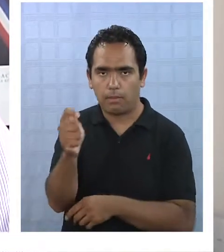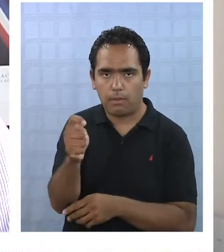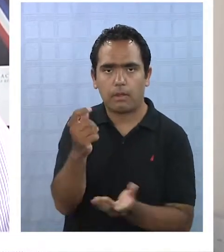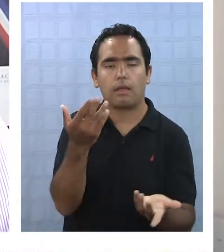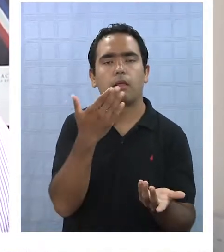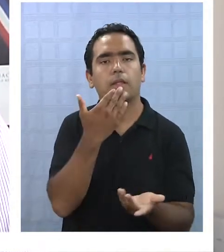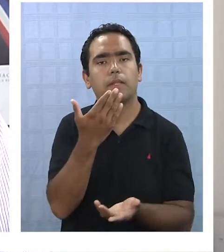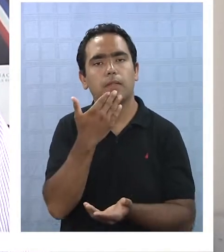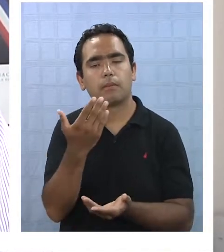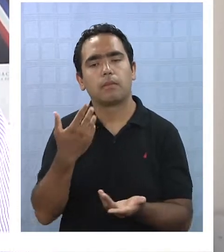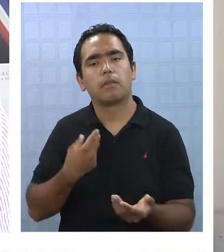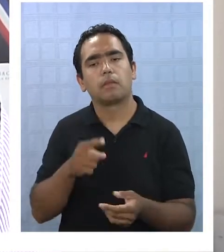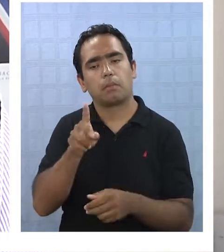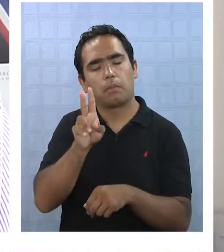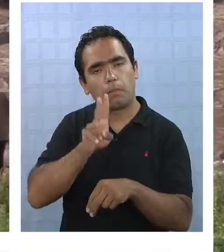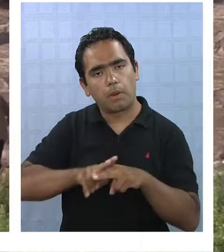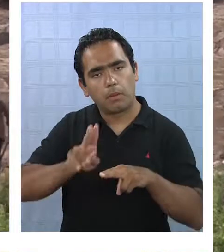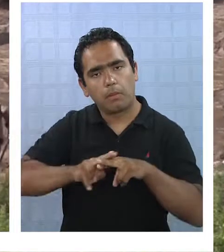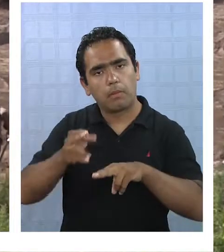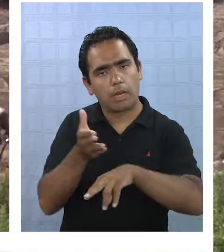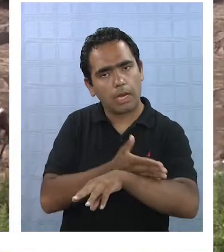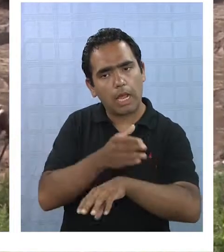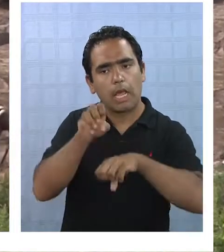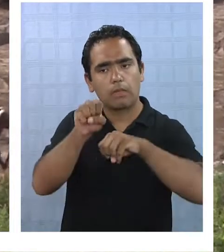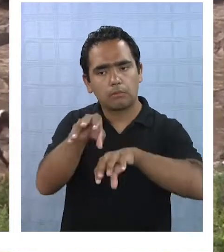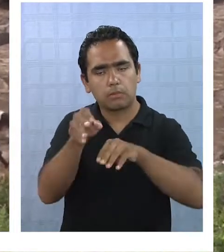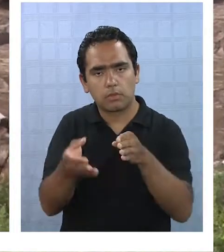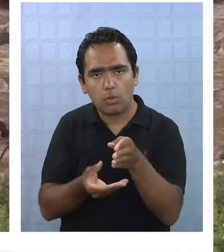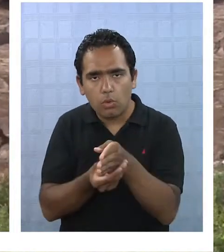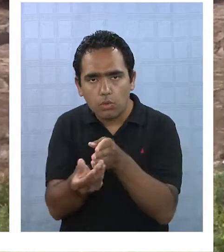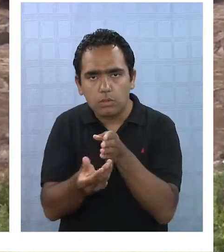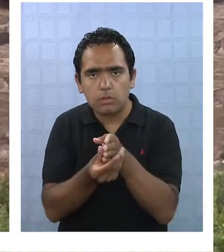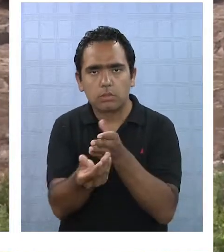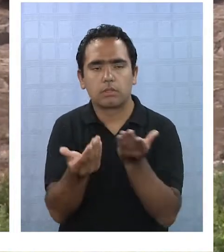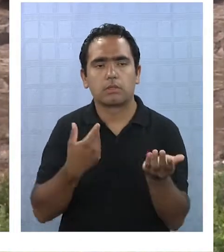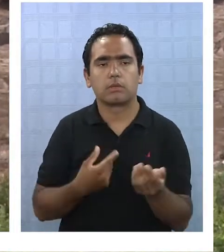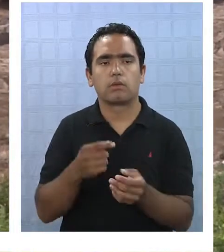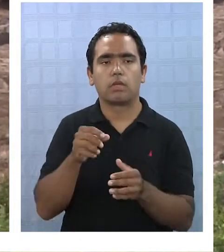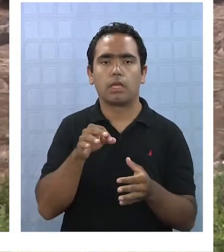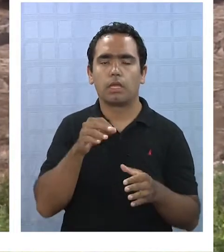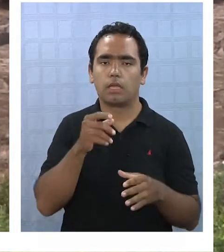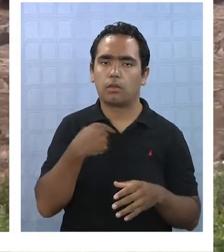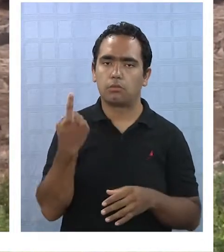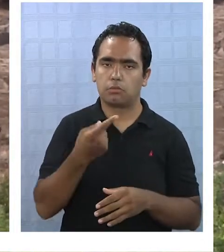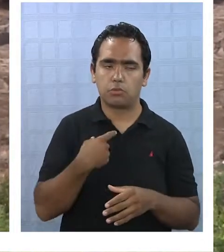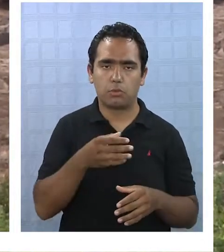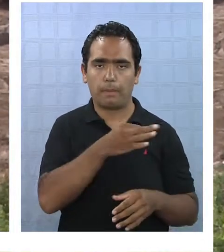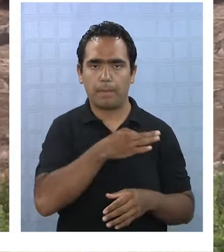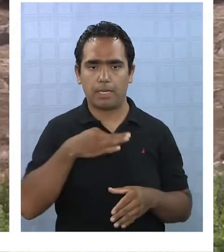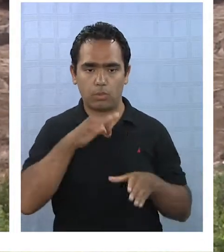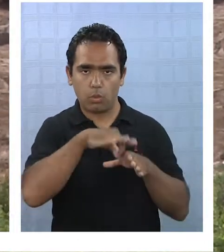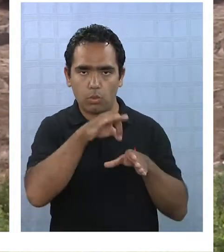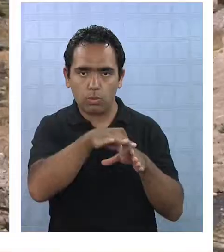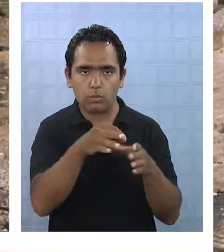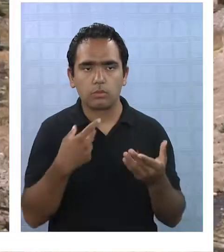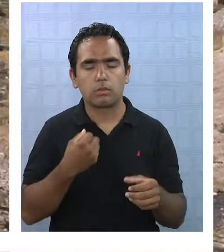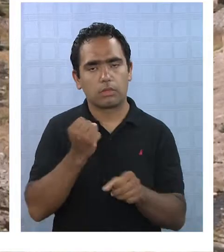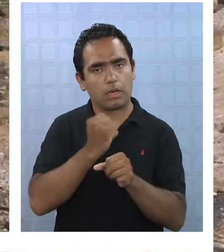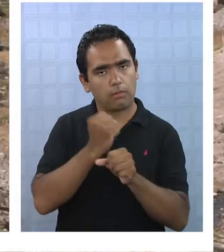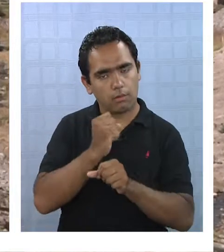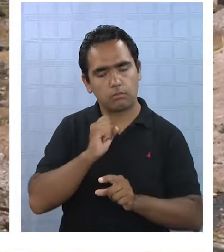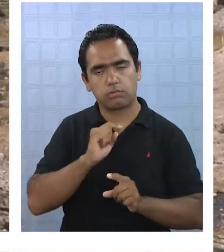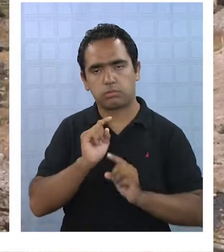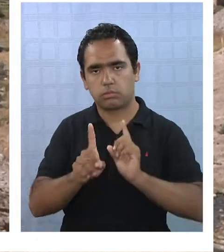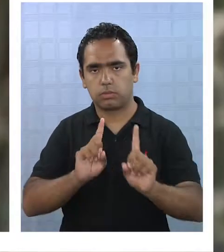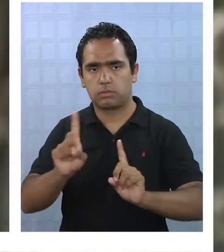poder preparar a la comunidad, entregarles recomendaciones, junto con la agricultura hemos estado haciendo este trabajo en terreno. En cuanto